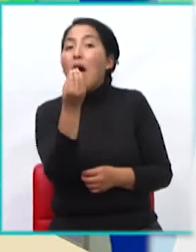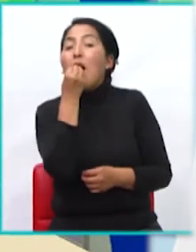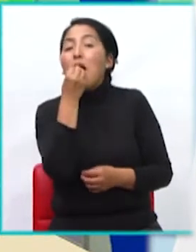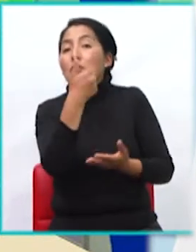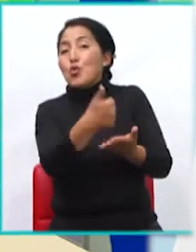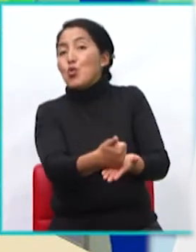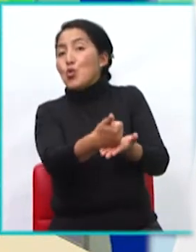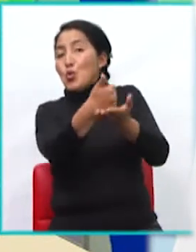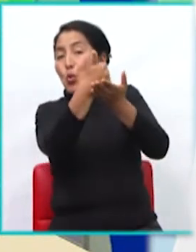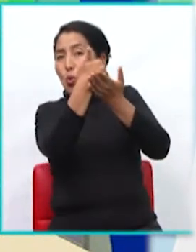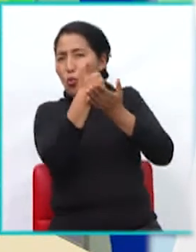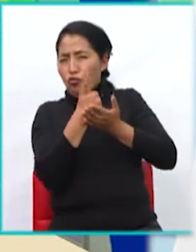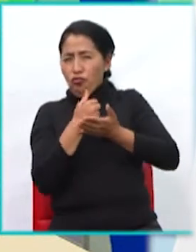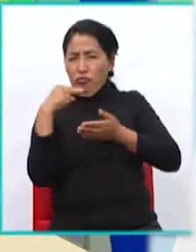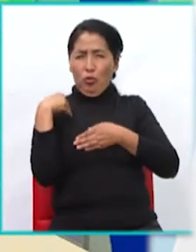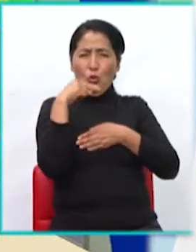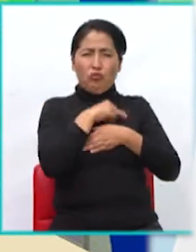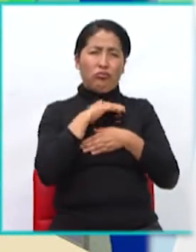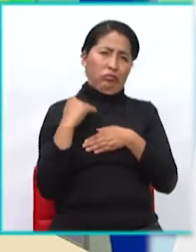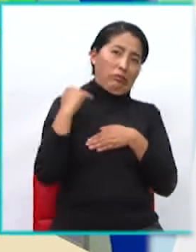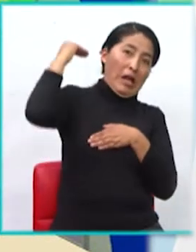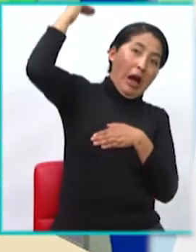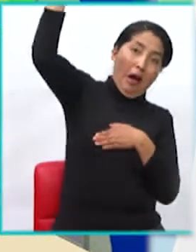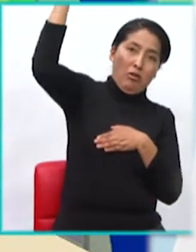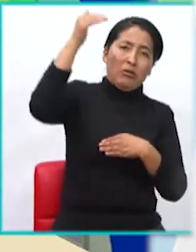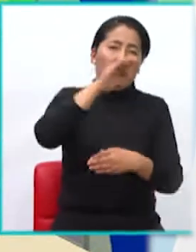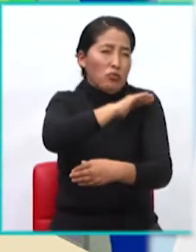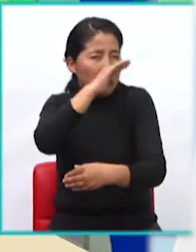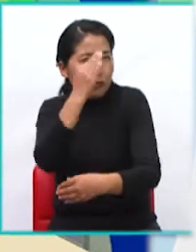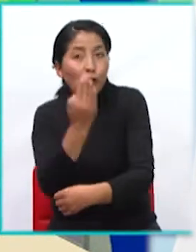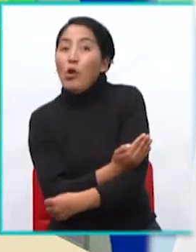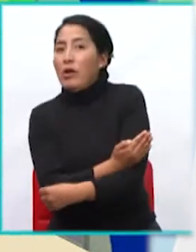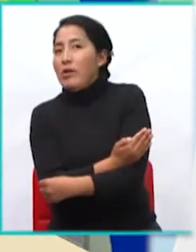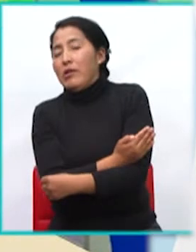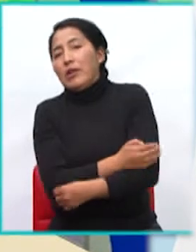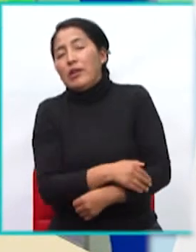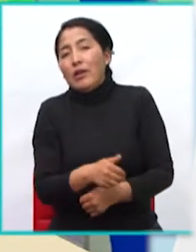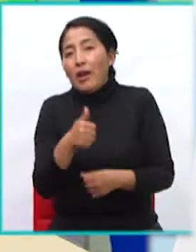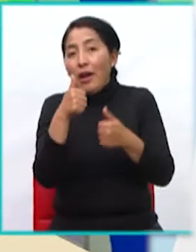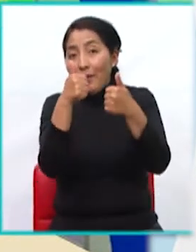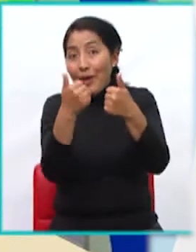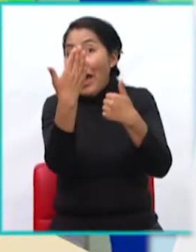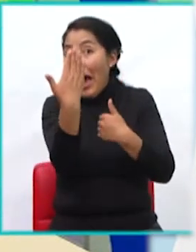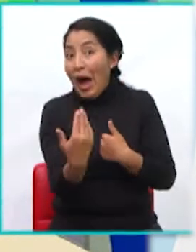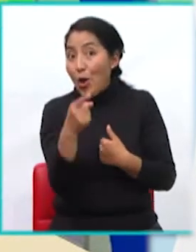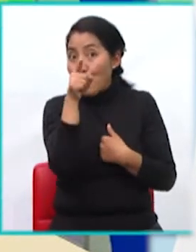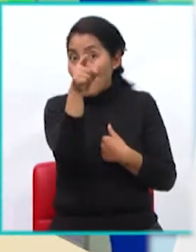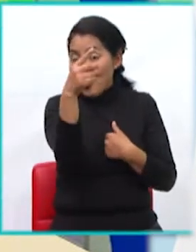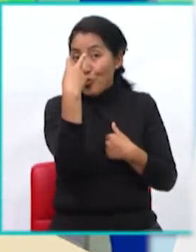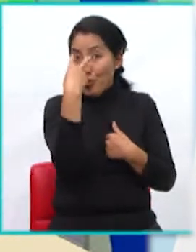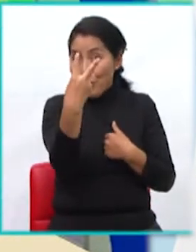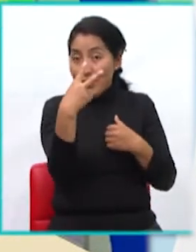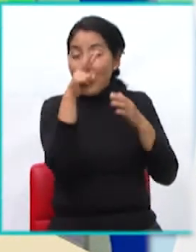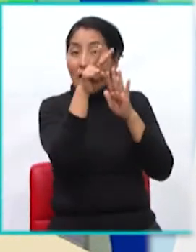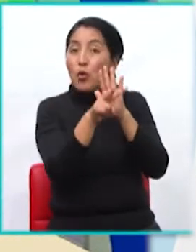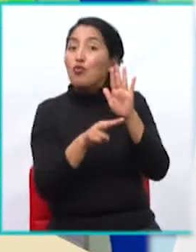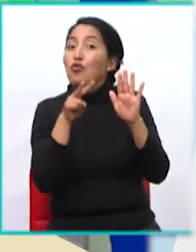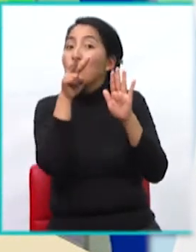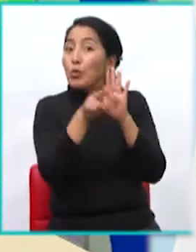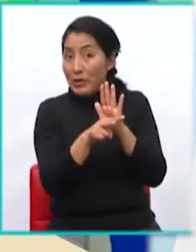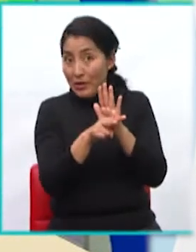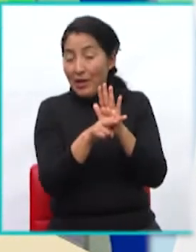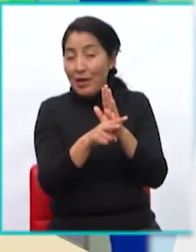a ser grandes y fuertes. Ahora te invito a ver este video en el que vamos a recordar